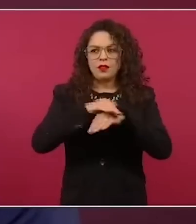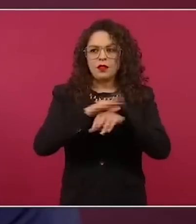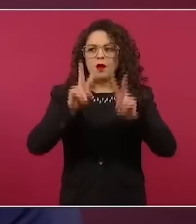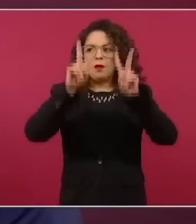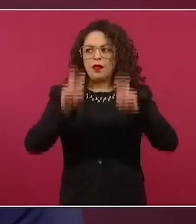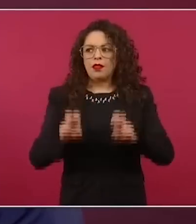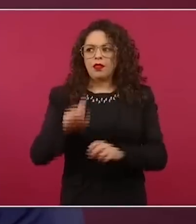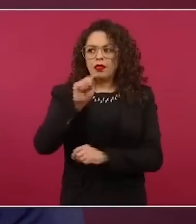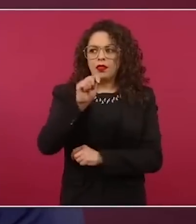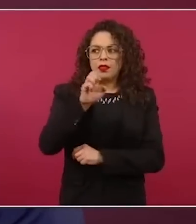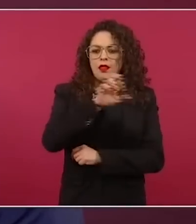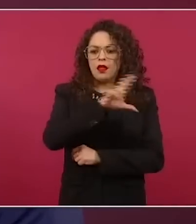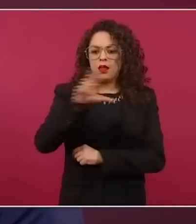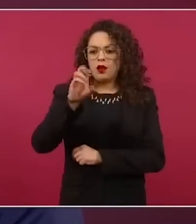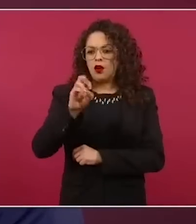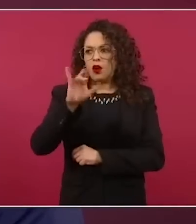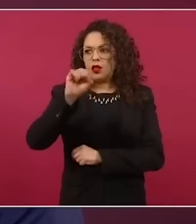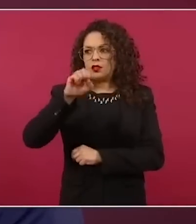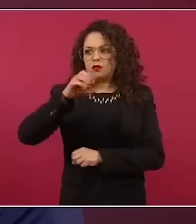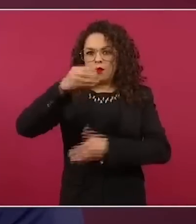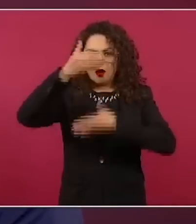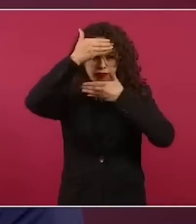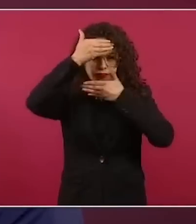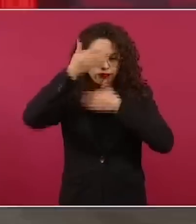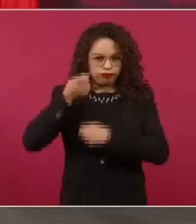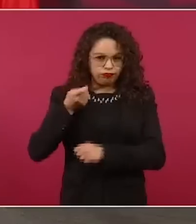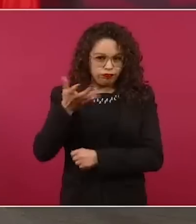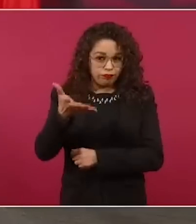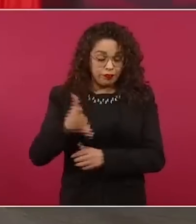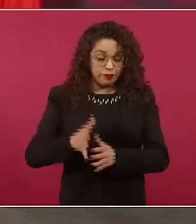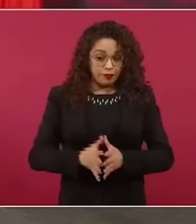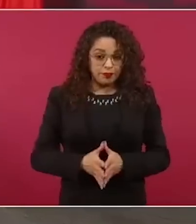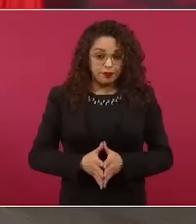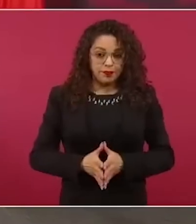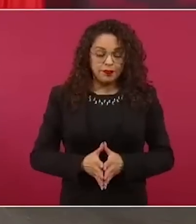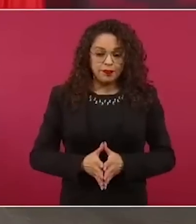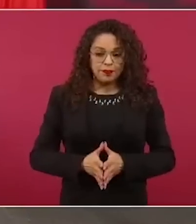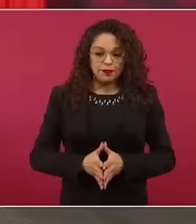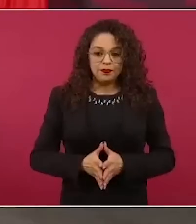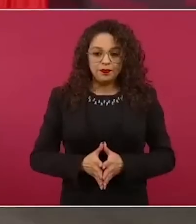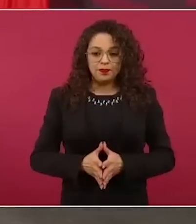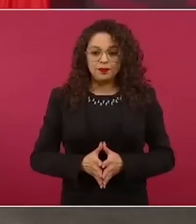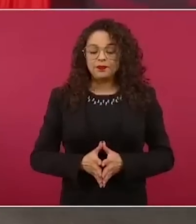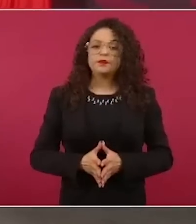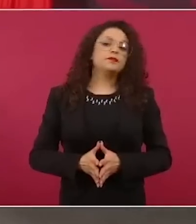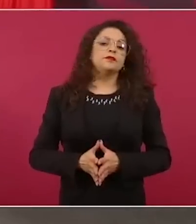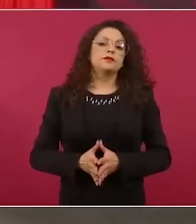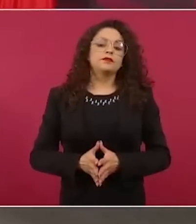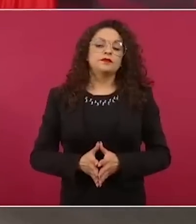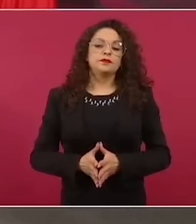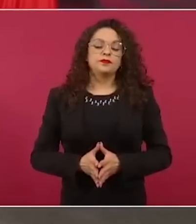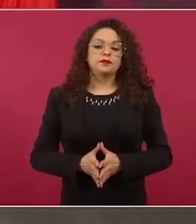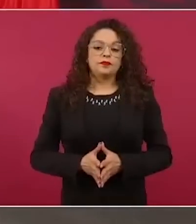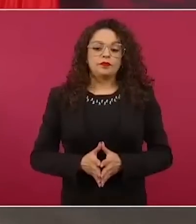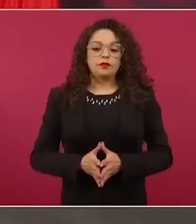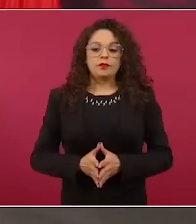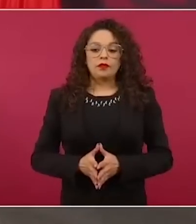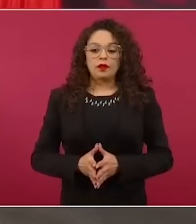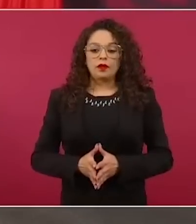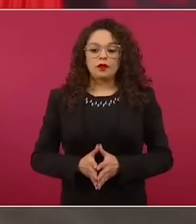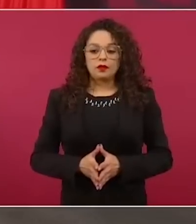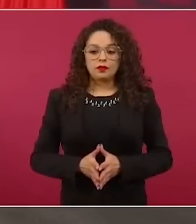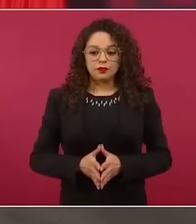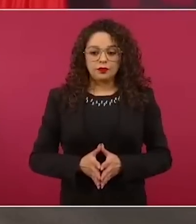y da a conocer